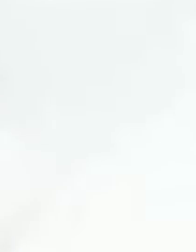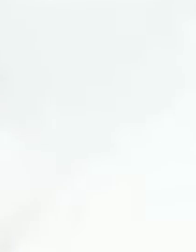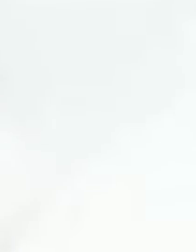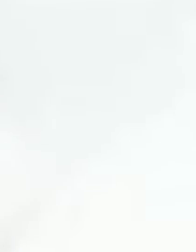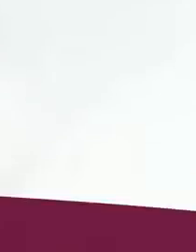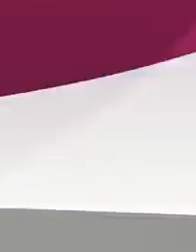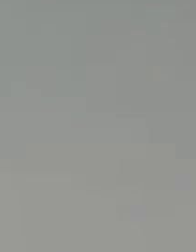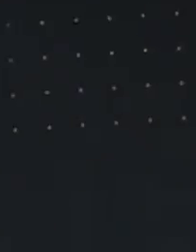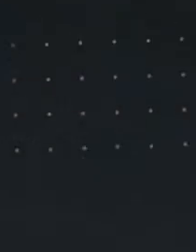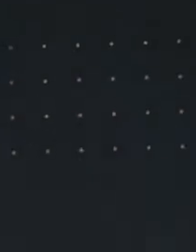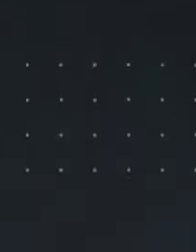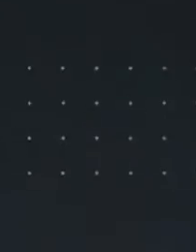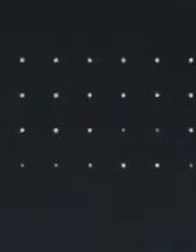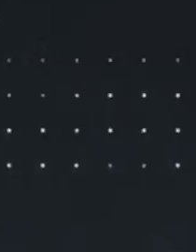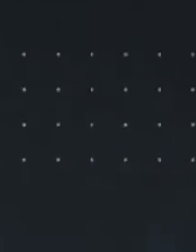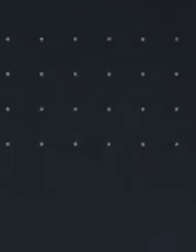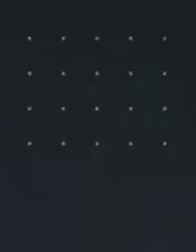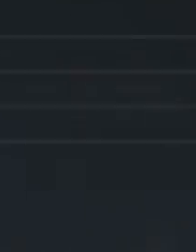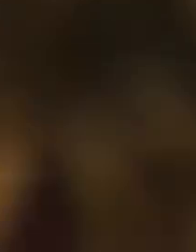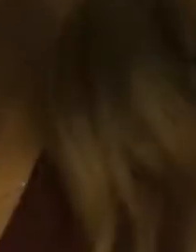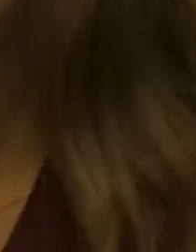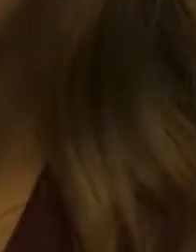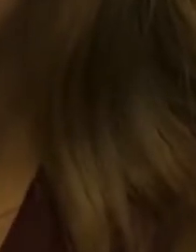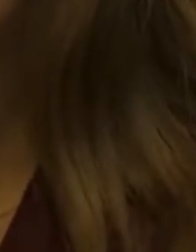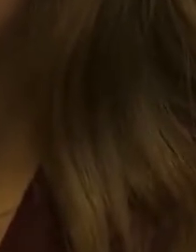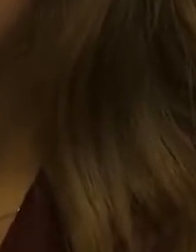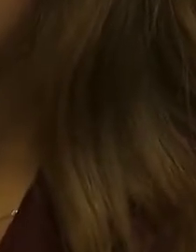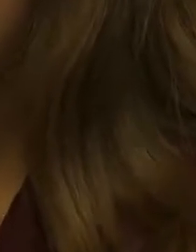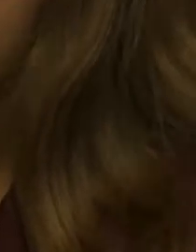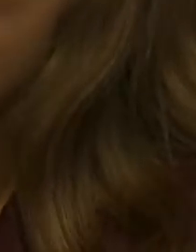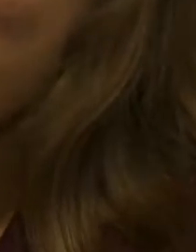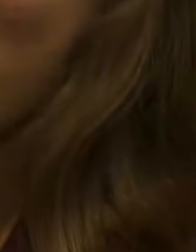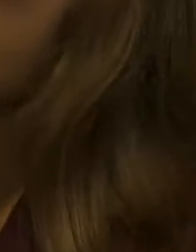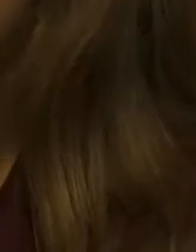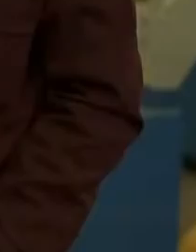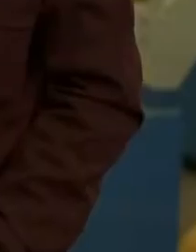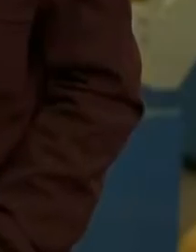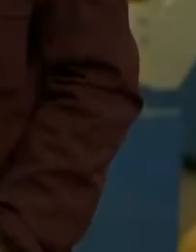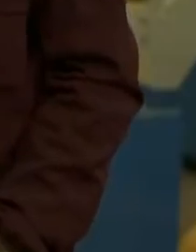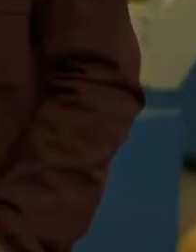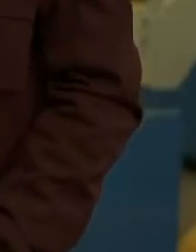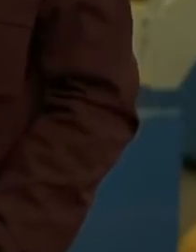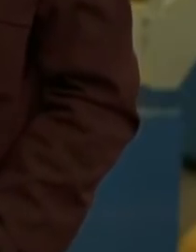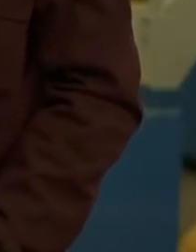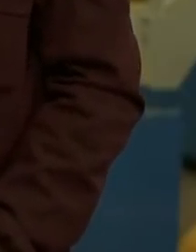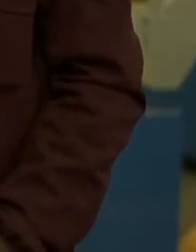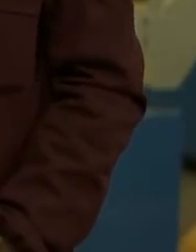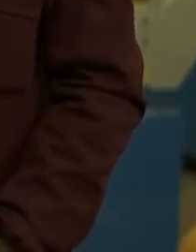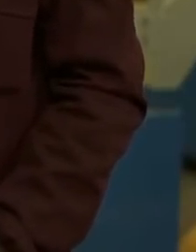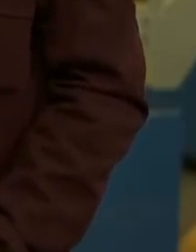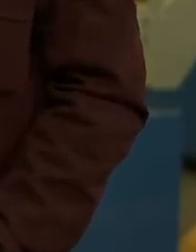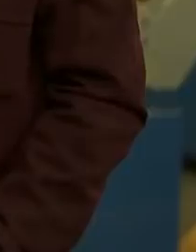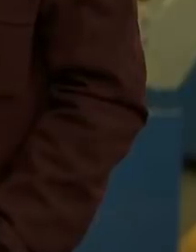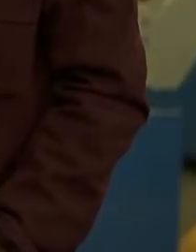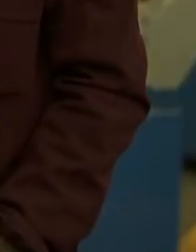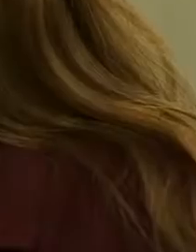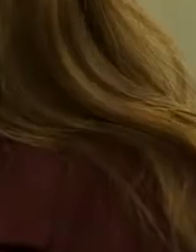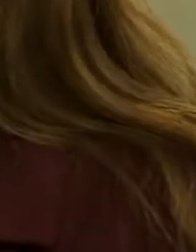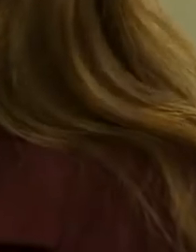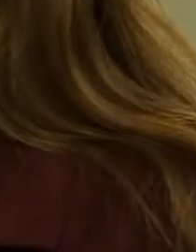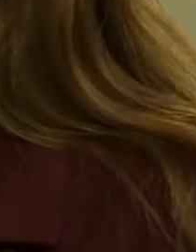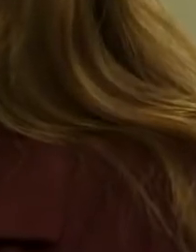Mi integración como mujer aquí en el Politécnico ha sido maravillosa, entonces estar aquí es un gran sueño.